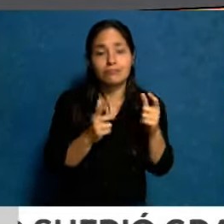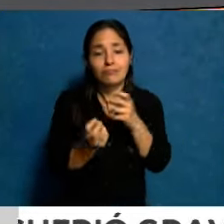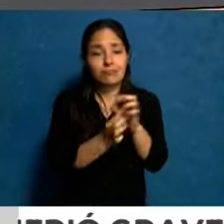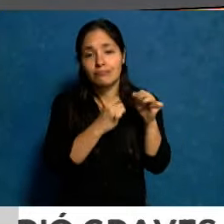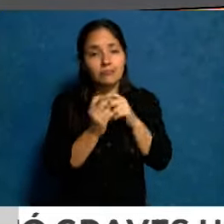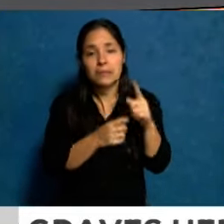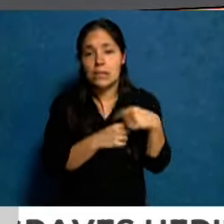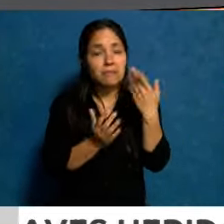paritarias y es uno de los argumentos.